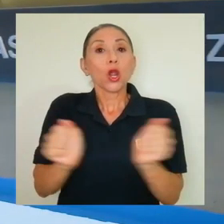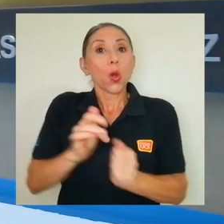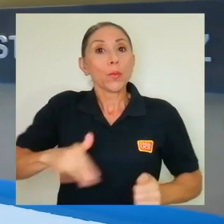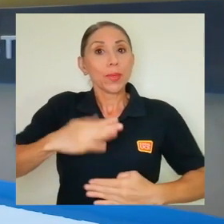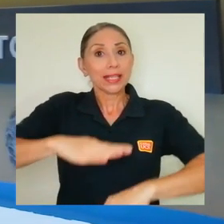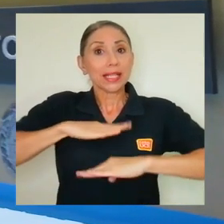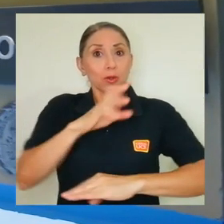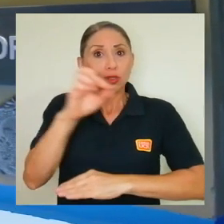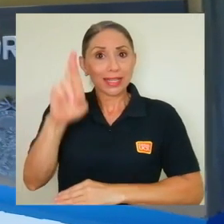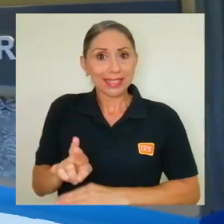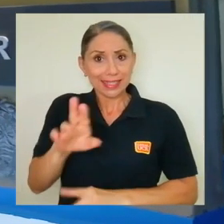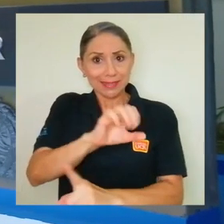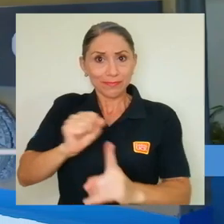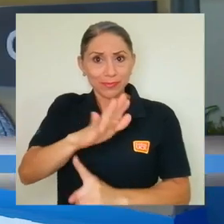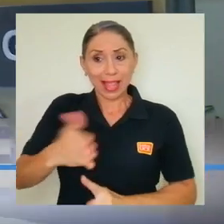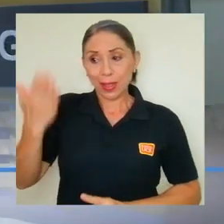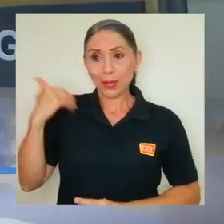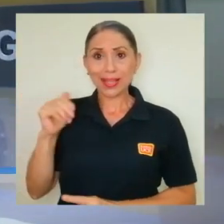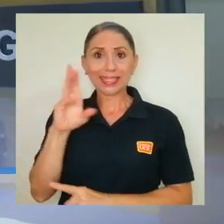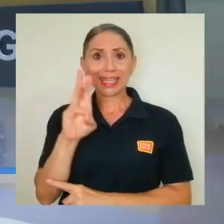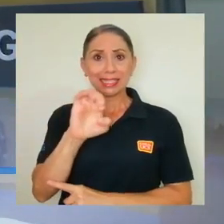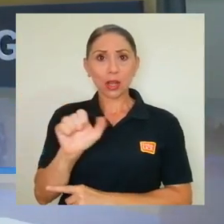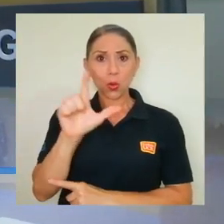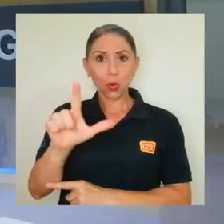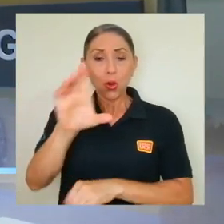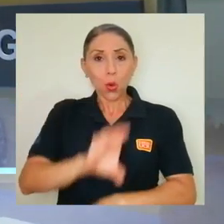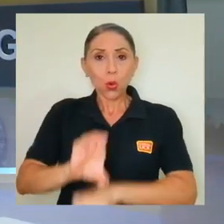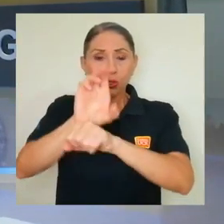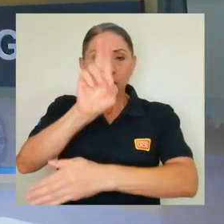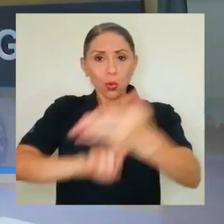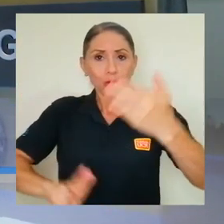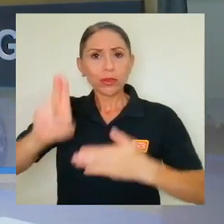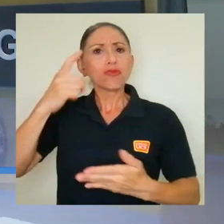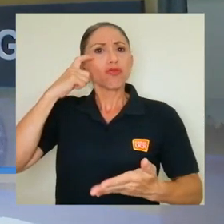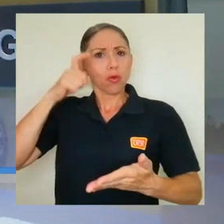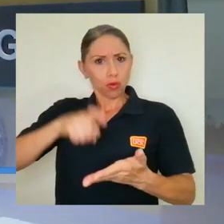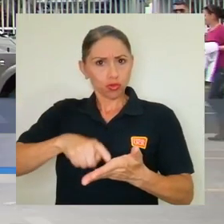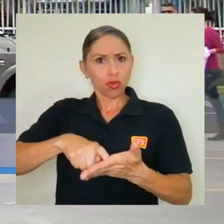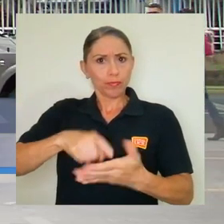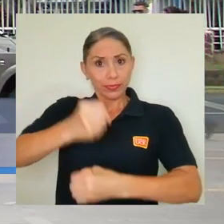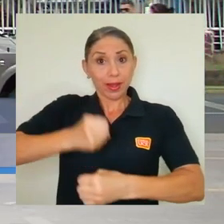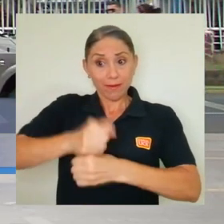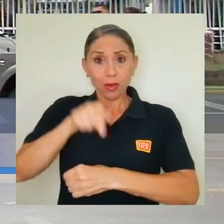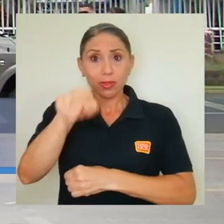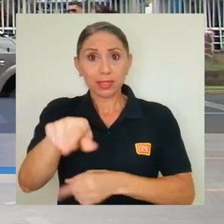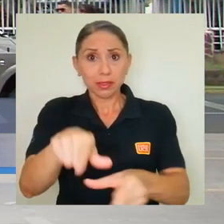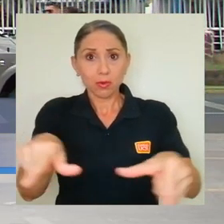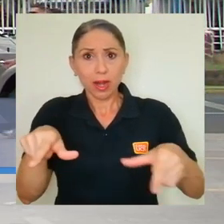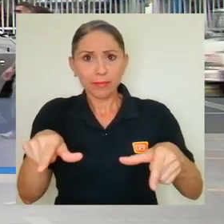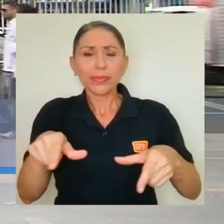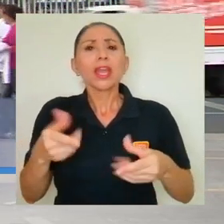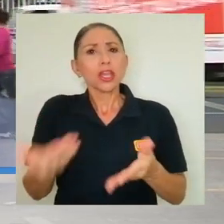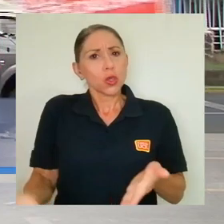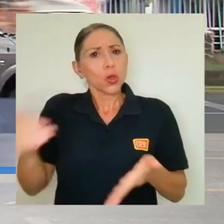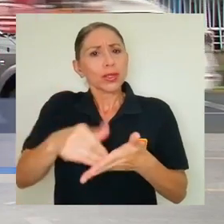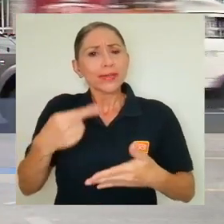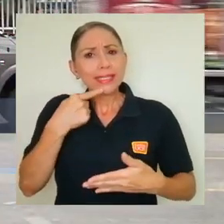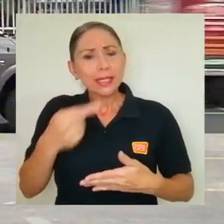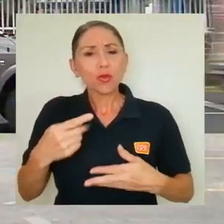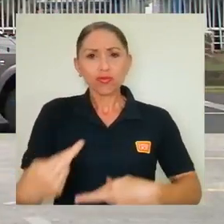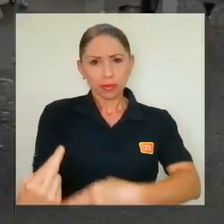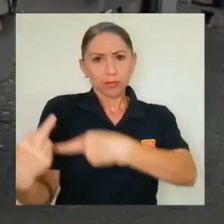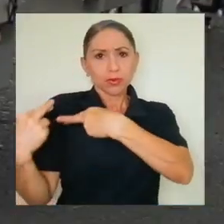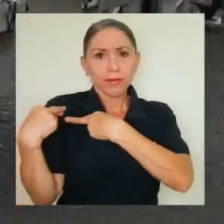En la sesión del pasado 6 de julio, el Consejo Universitario reconoció la gestión desarrollada por este centro y reafirmó la responsabilidad y el